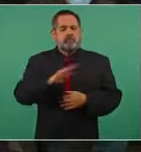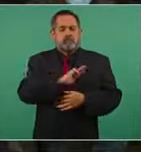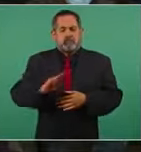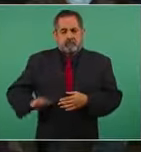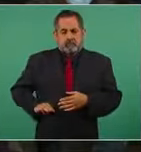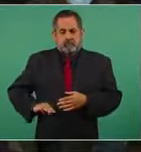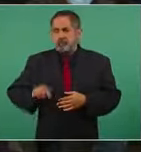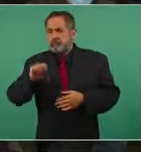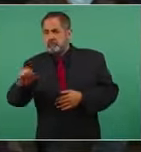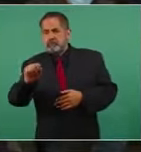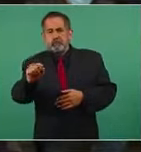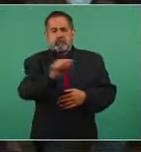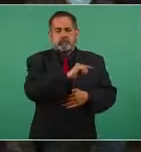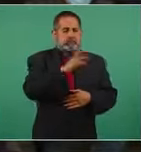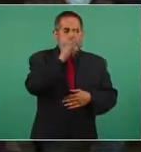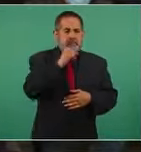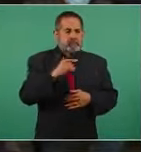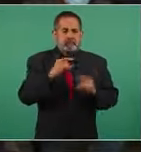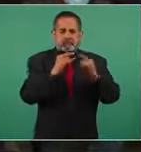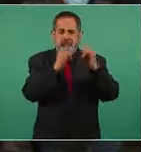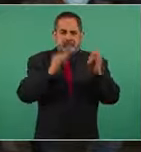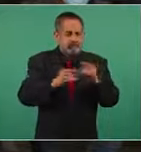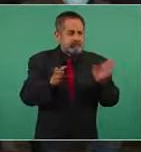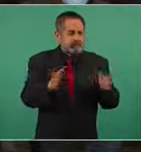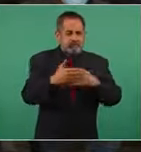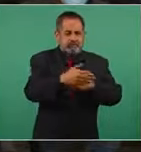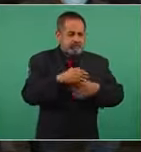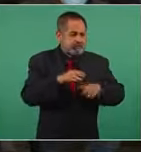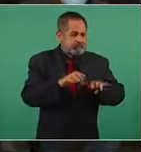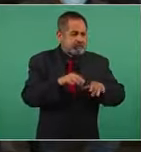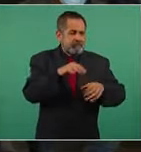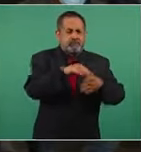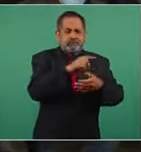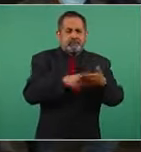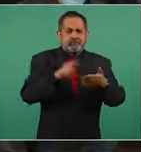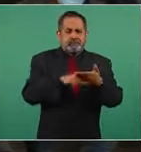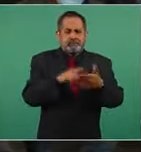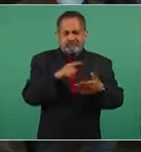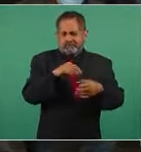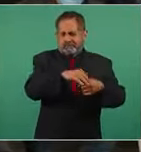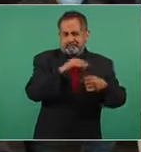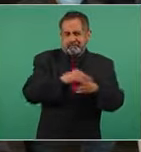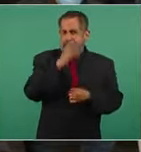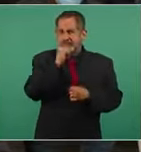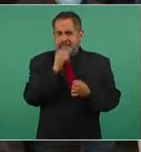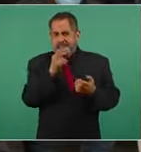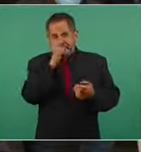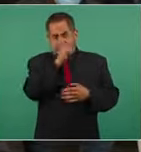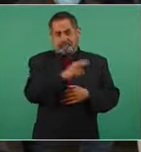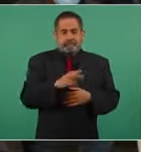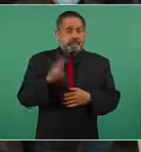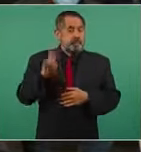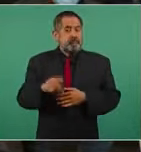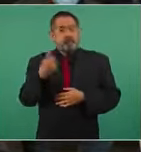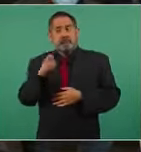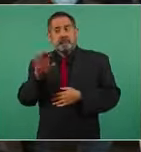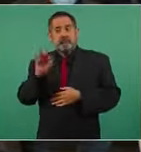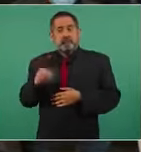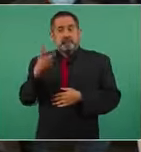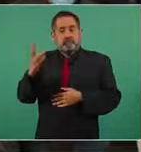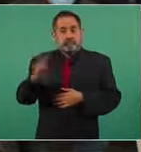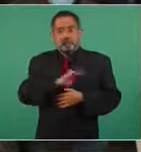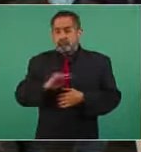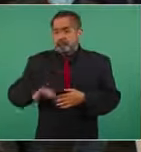poder instalar casillas. Ellos decían que son 43, pero en realidad son 123 municipios en los cuales hay riesgo por la cuestión del narcotráfico,